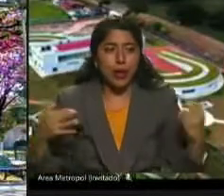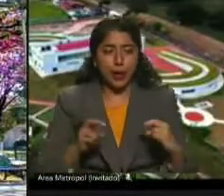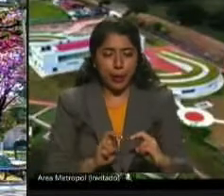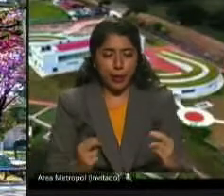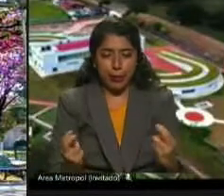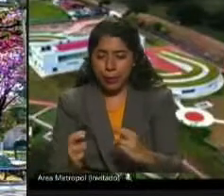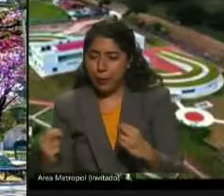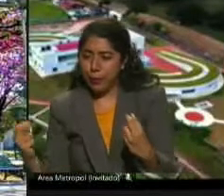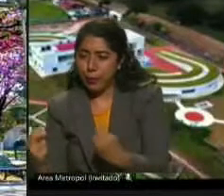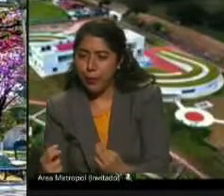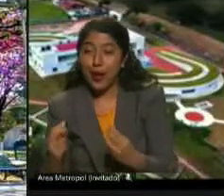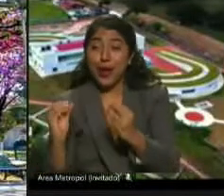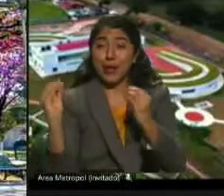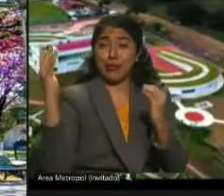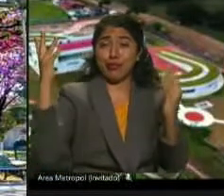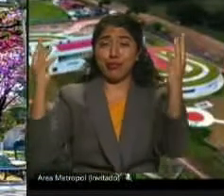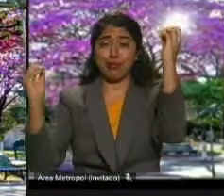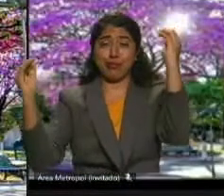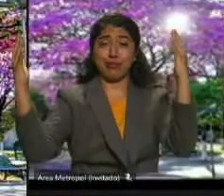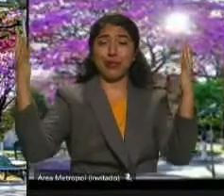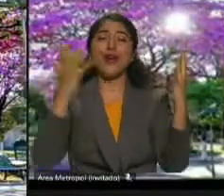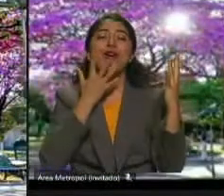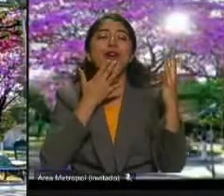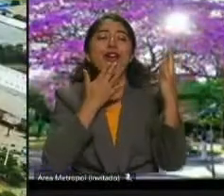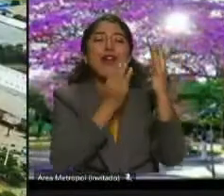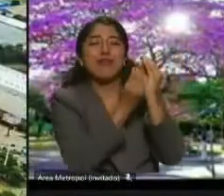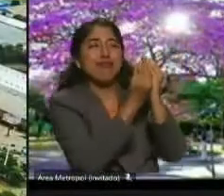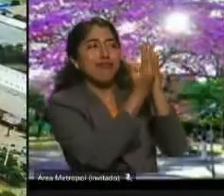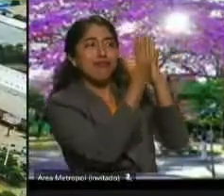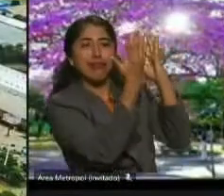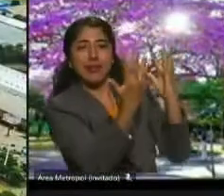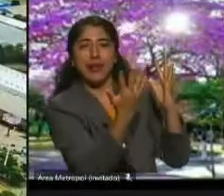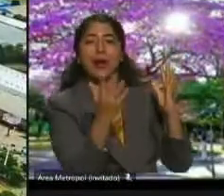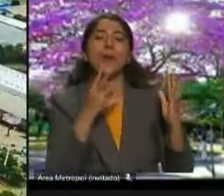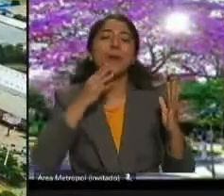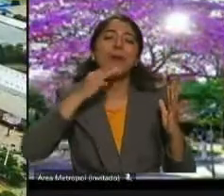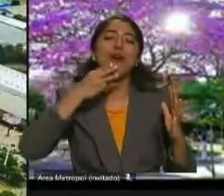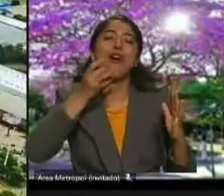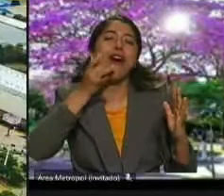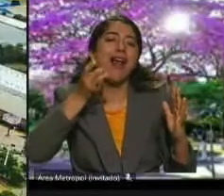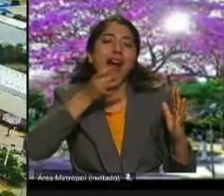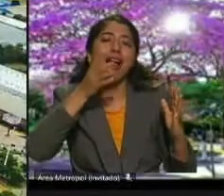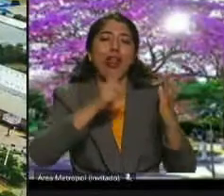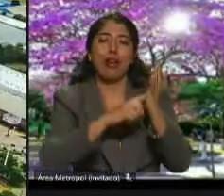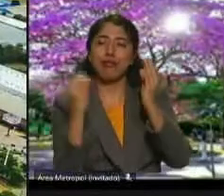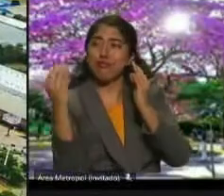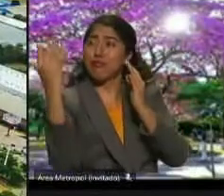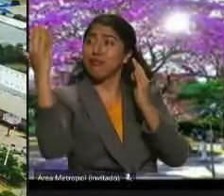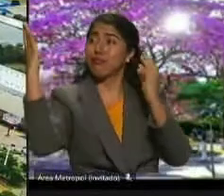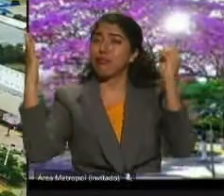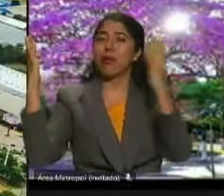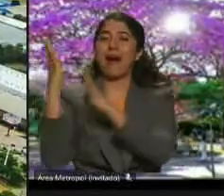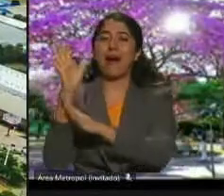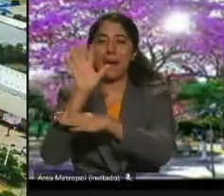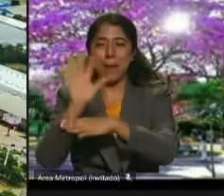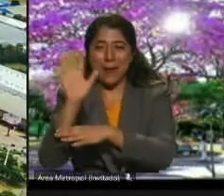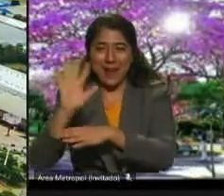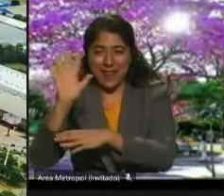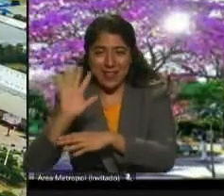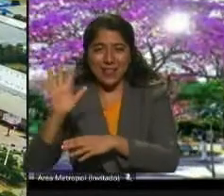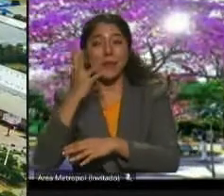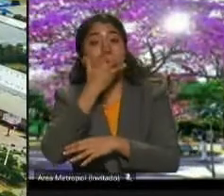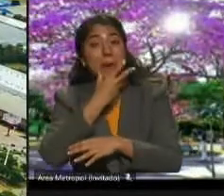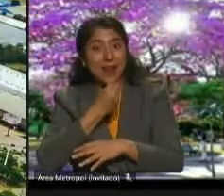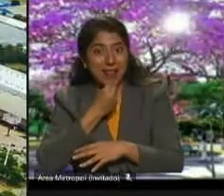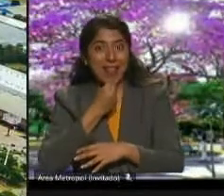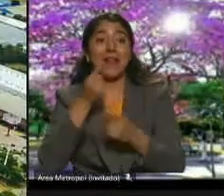tajivos morados, amarillos, entonces es una ciudad que ofrece un gran colorido, hemos desarrollado espacios